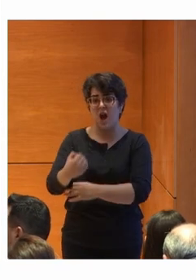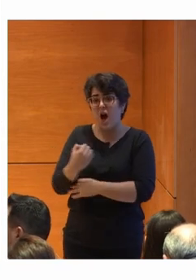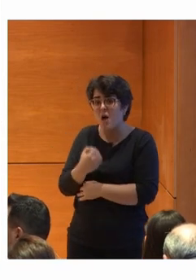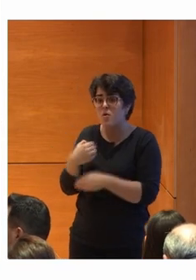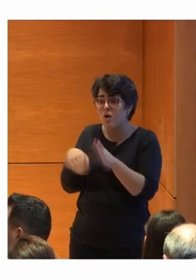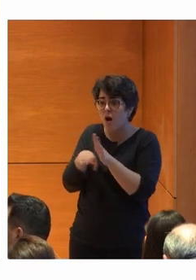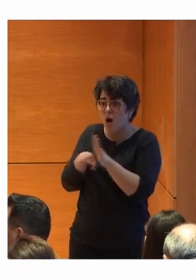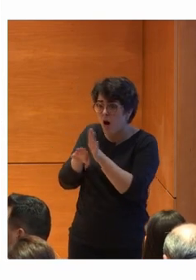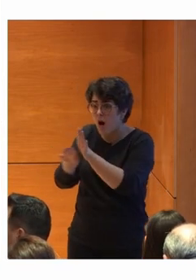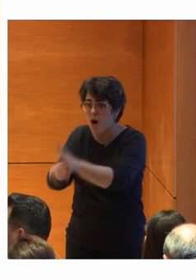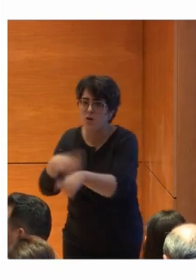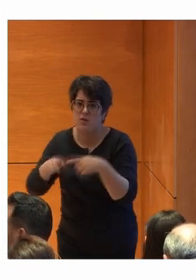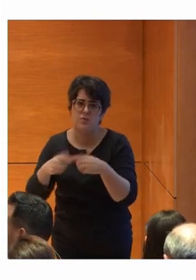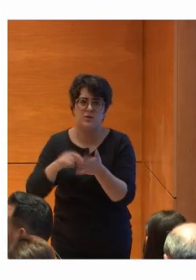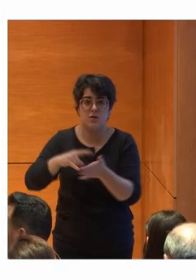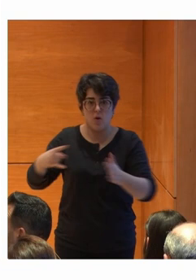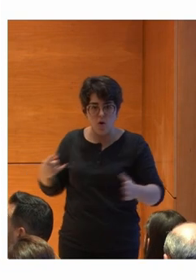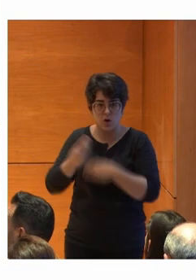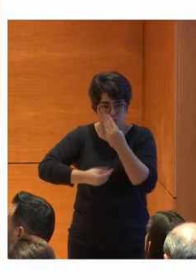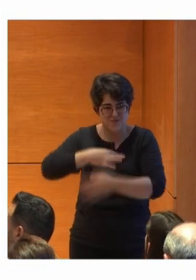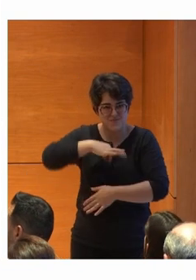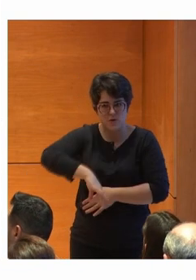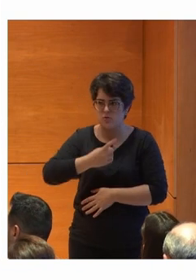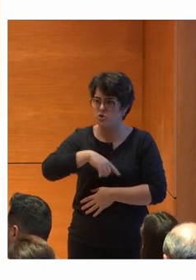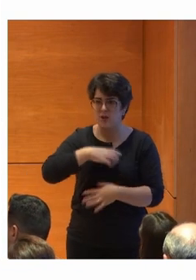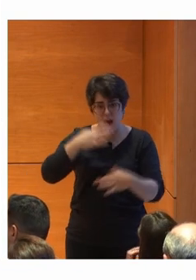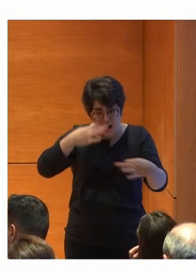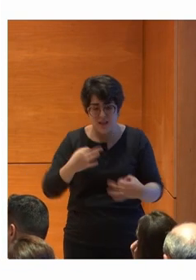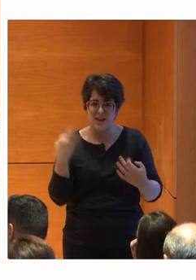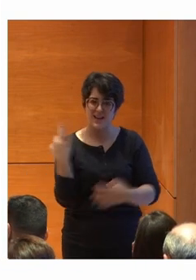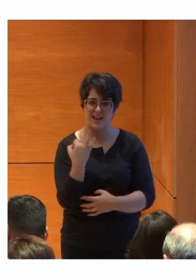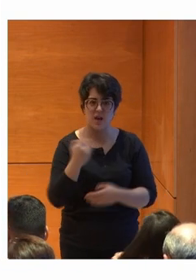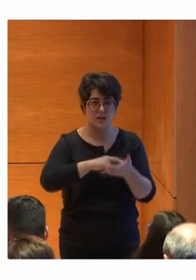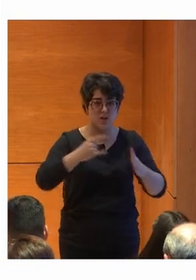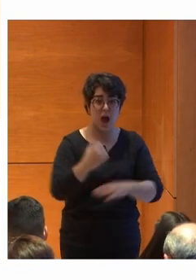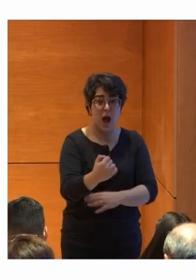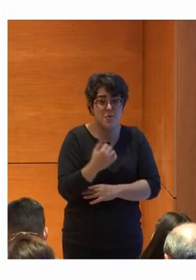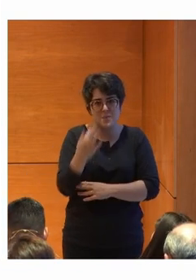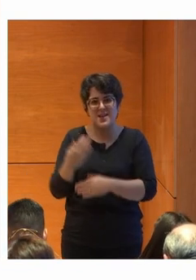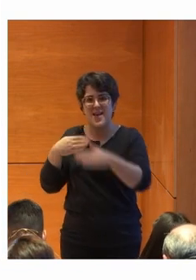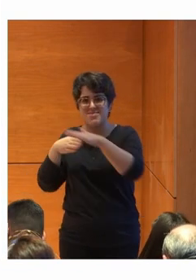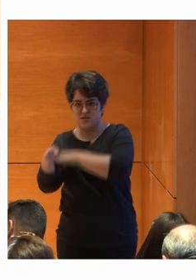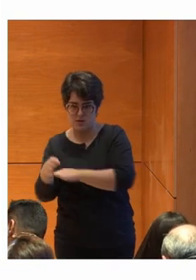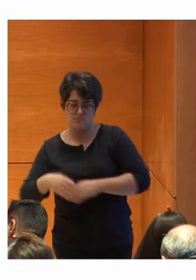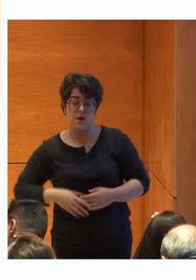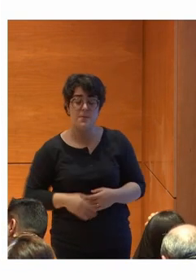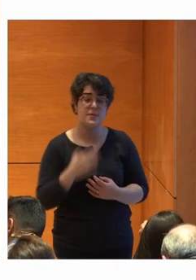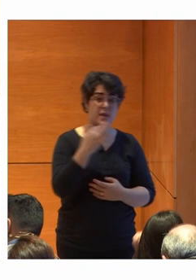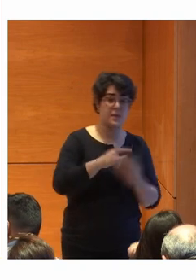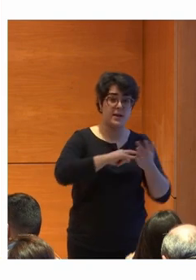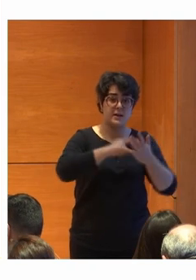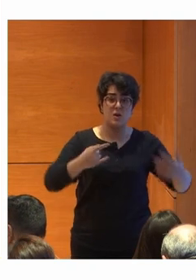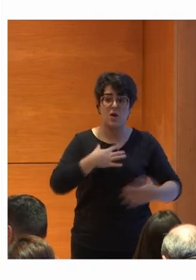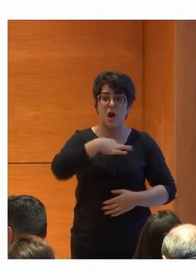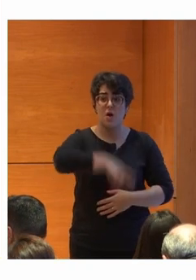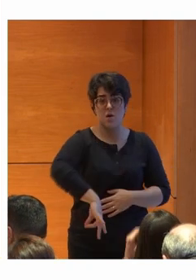continuados para el uso de la tecnología. Necesitamos tecnologías de apoyo y tecnologías accesibles. La tecnología puede